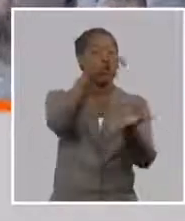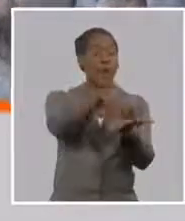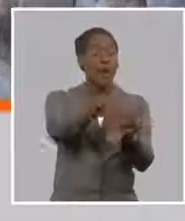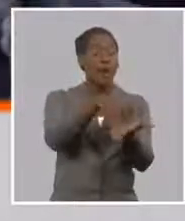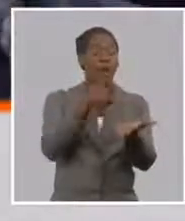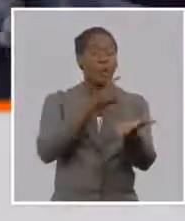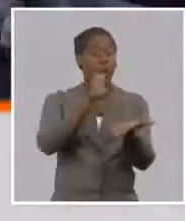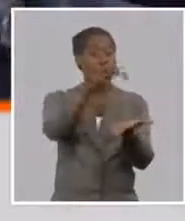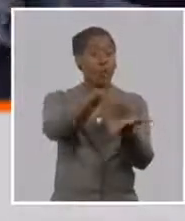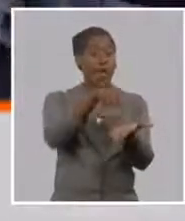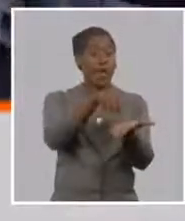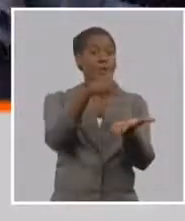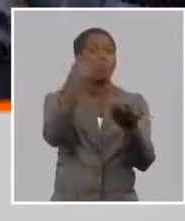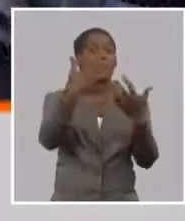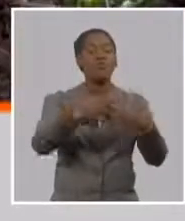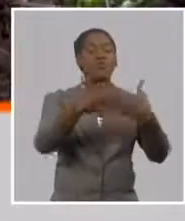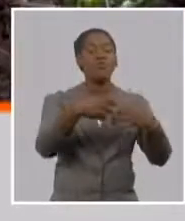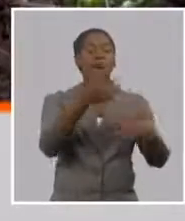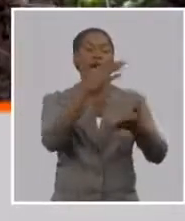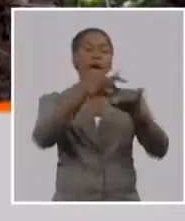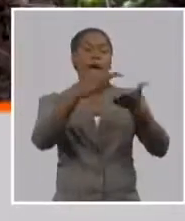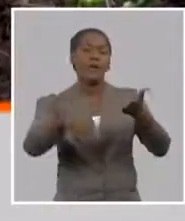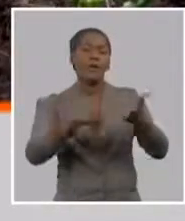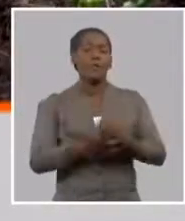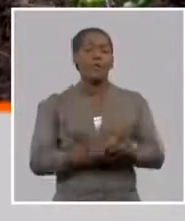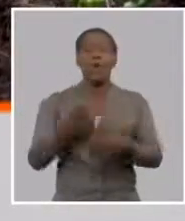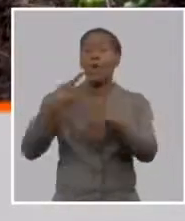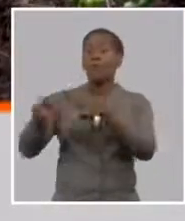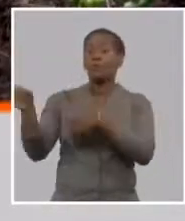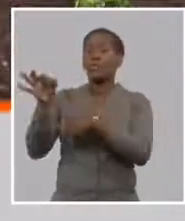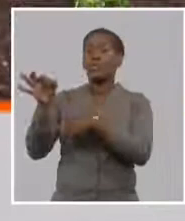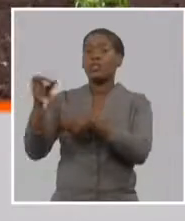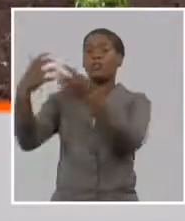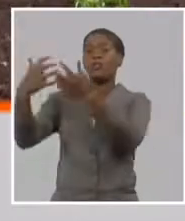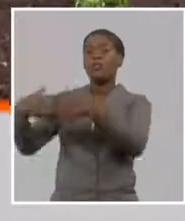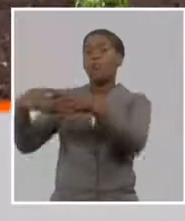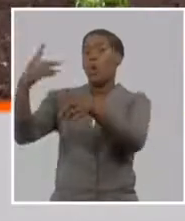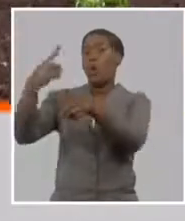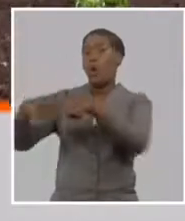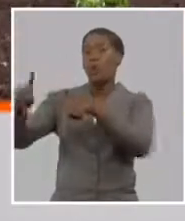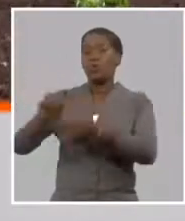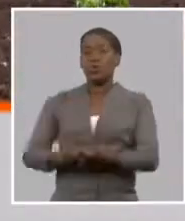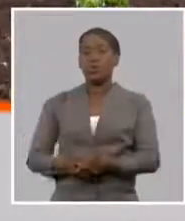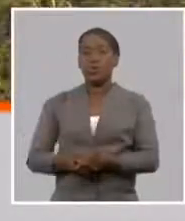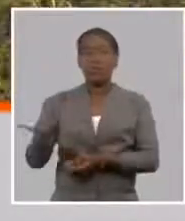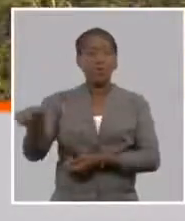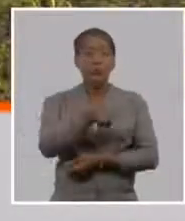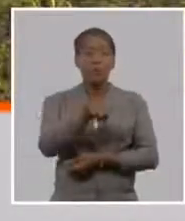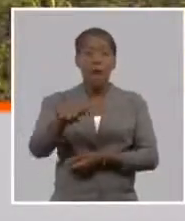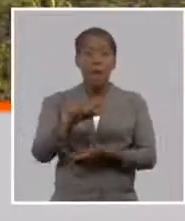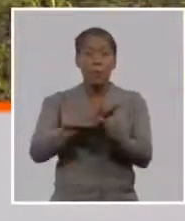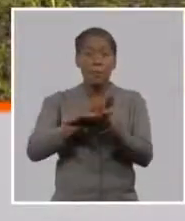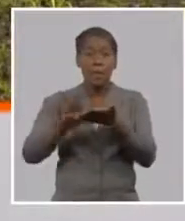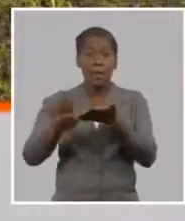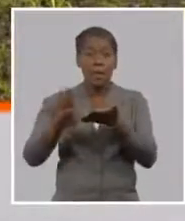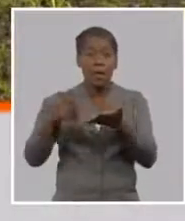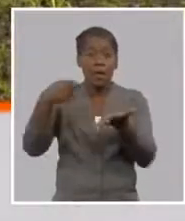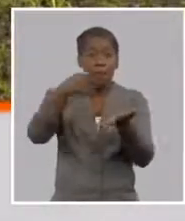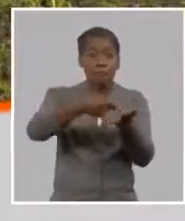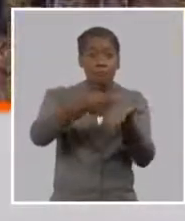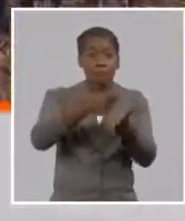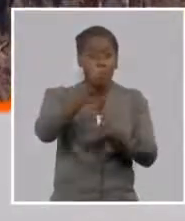Jíbaro por ejemplo para la producción de arroz que la que puede tener otro municipio que no tiene que no es un polo productivo eso también lo tenemos en cuenta también